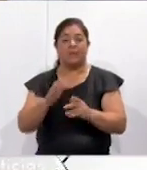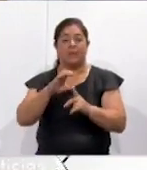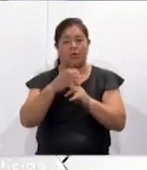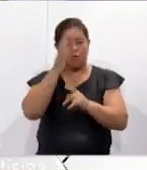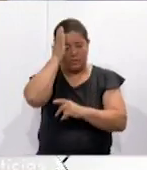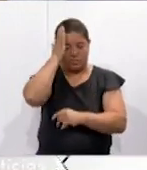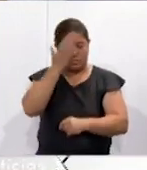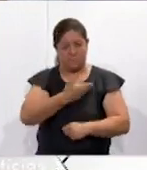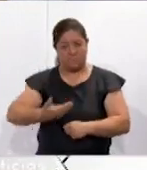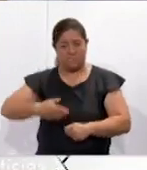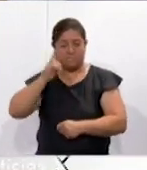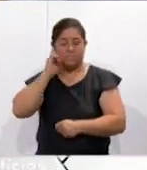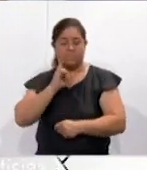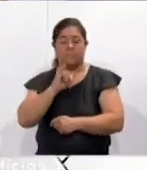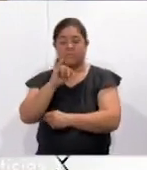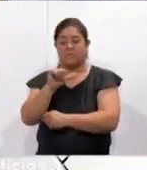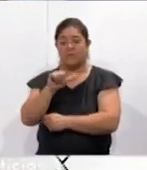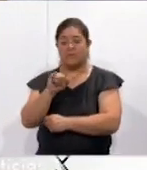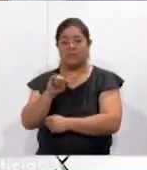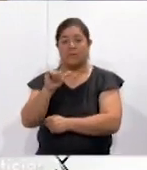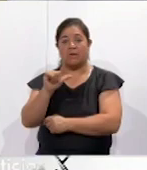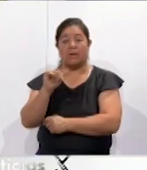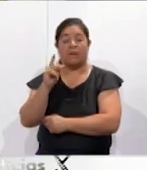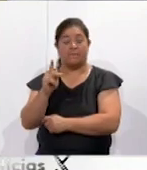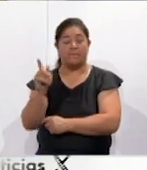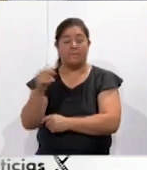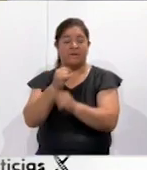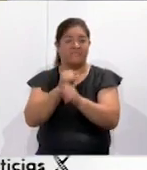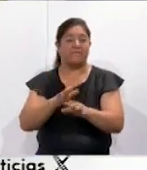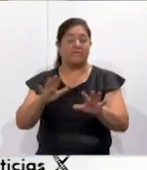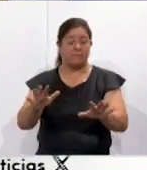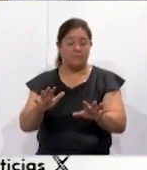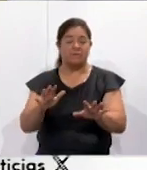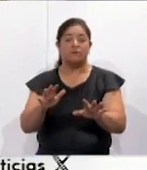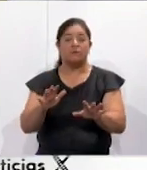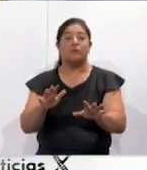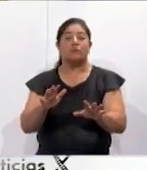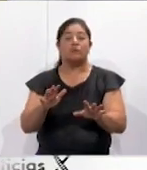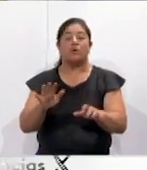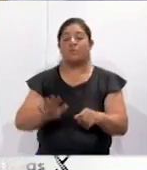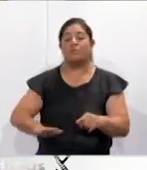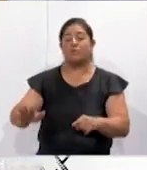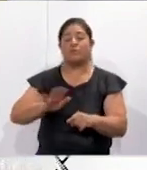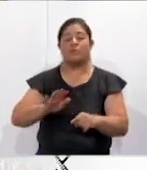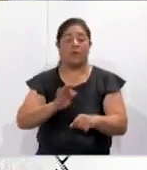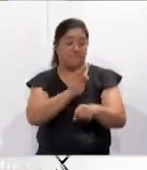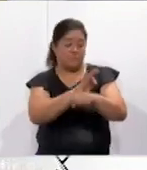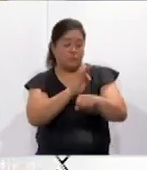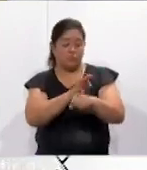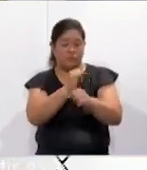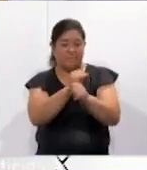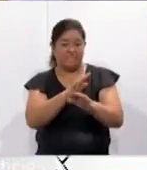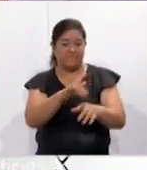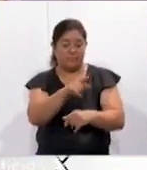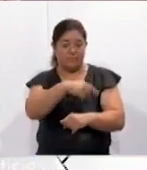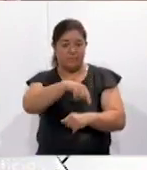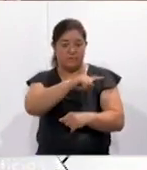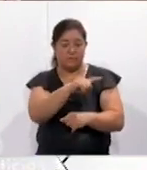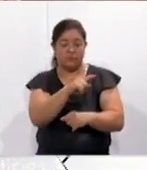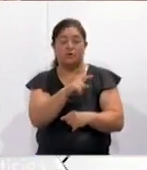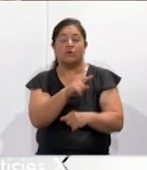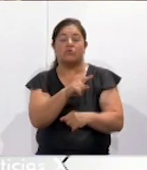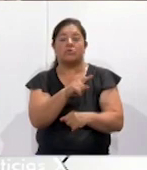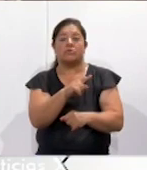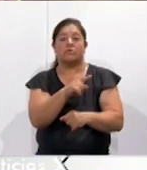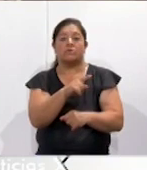presidenta del Instituto de Acceso a la Información Pública y Protección de Datos Personales del Estado. Ella es Maribel Rodríguez Piedras. Bienvenida.